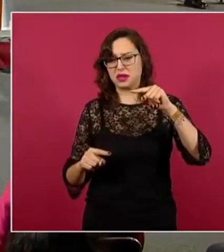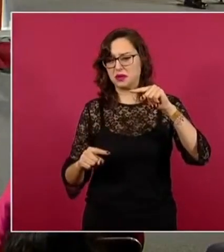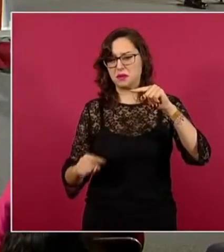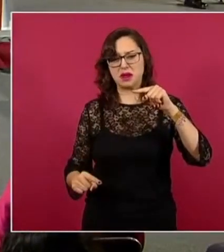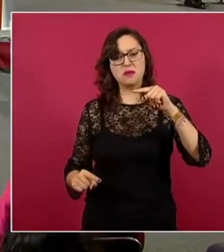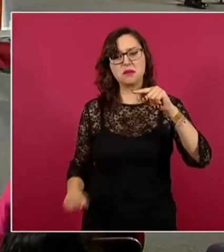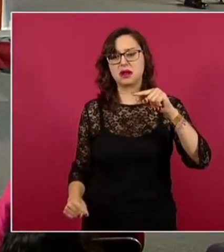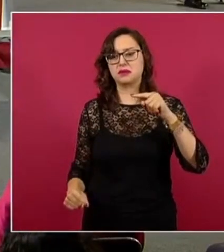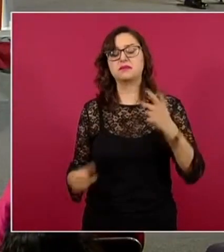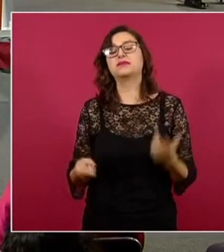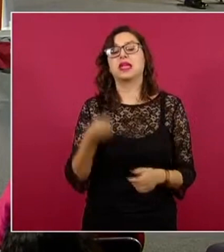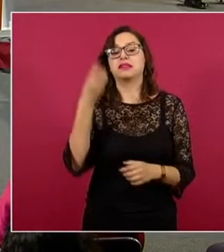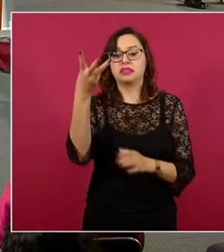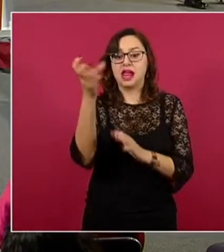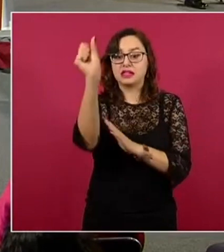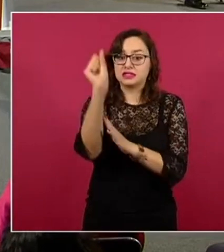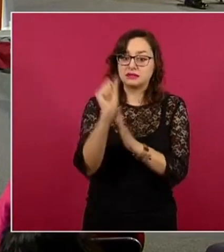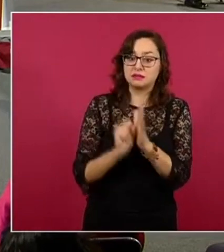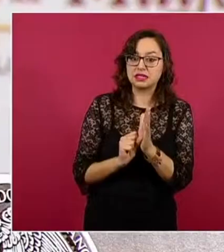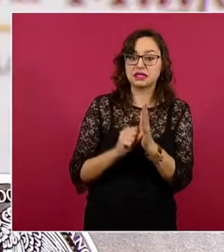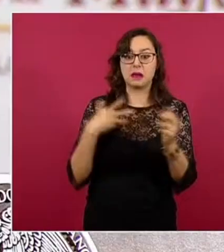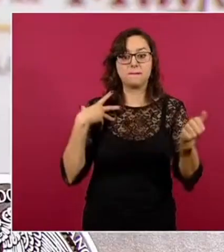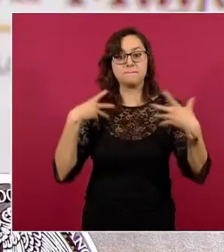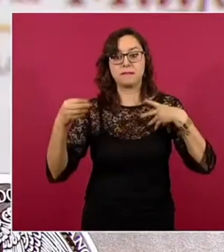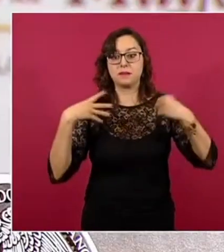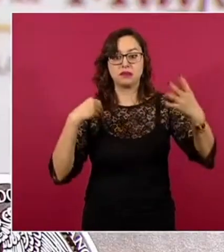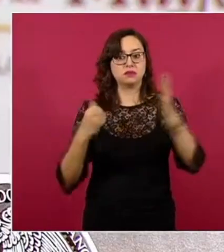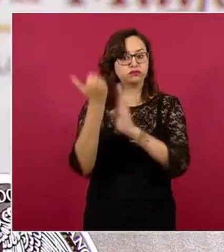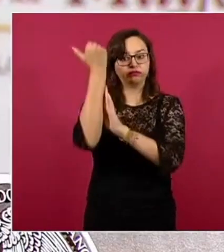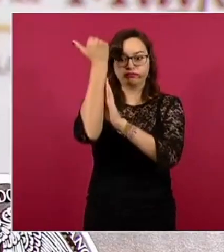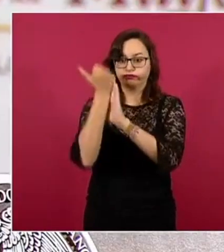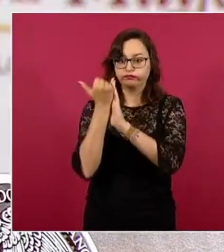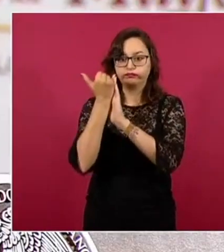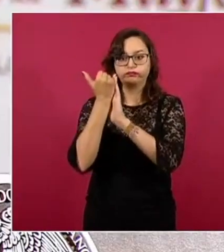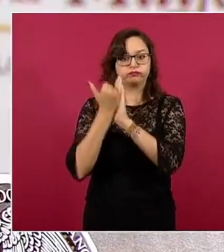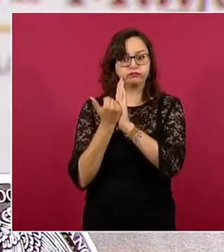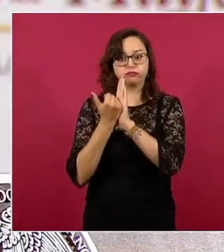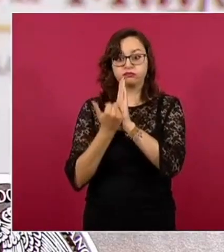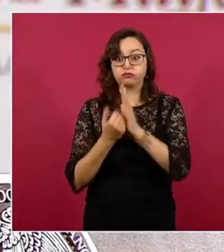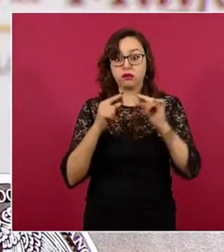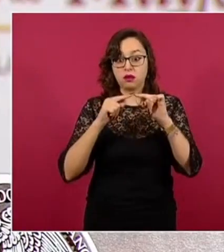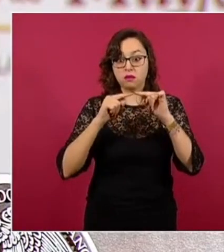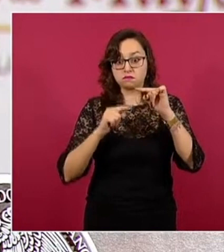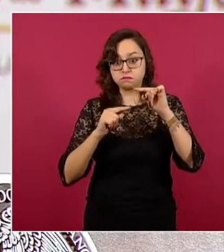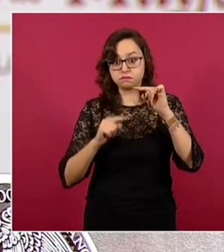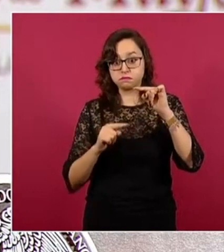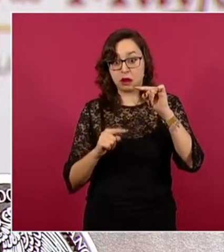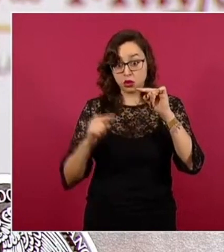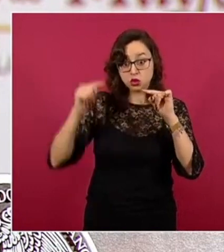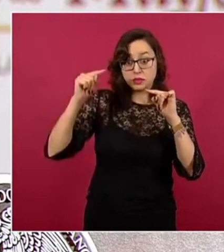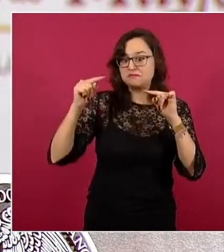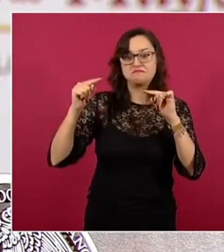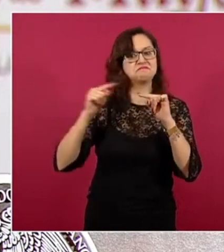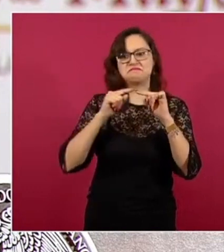de tres meses donde tenemos una reducción invariante, cada vez se mantiene una cantidad de